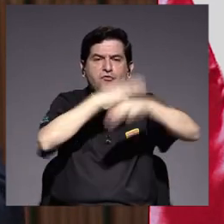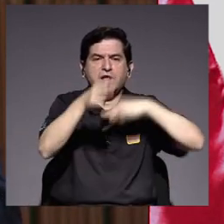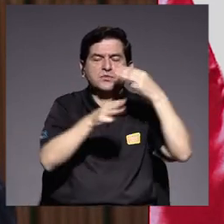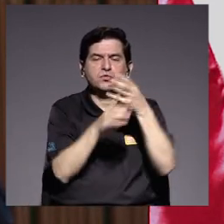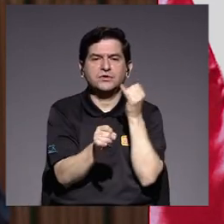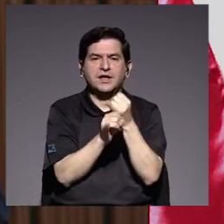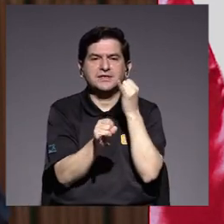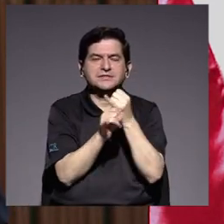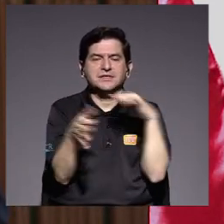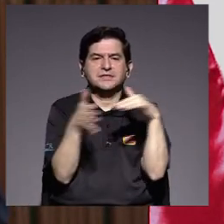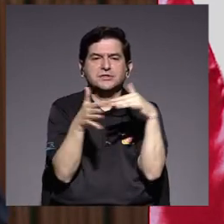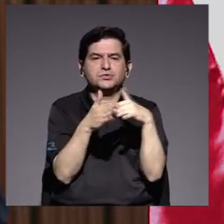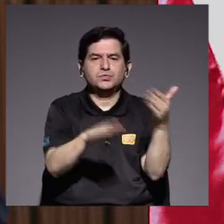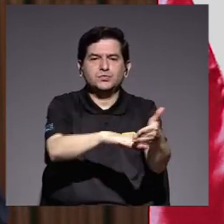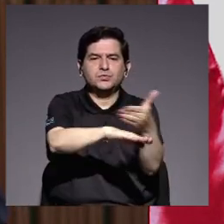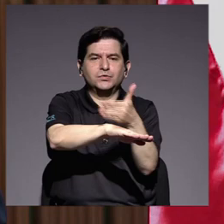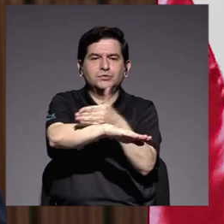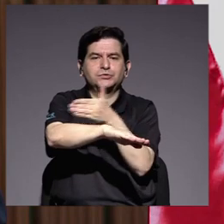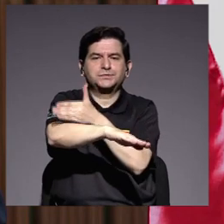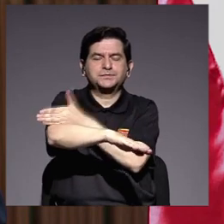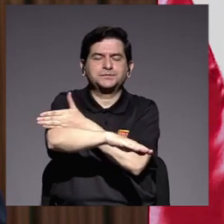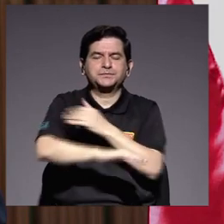de institutos de estudios avanzados.